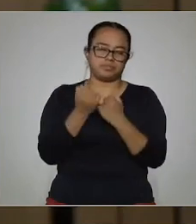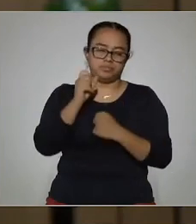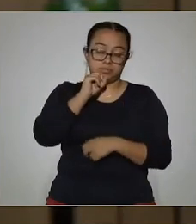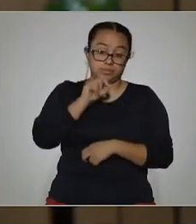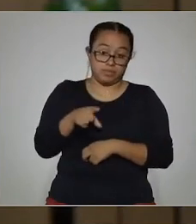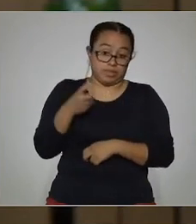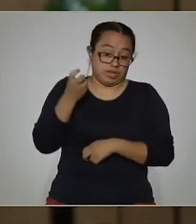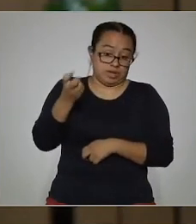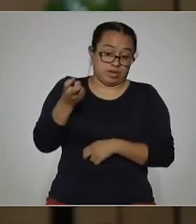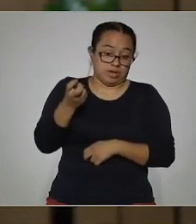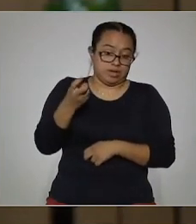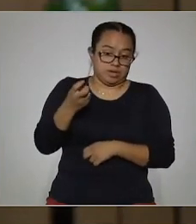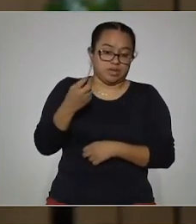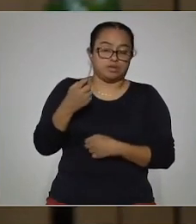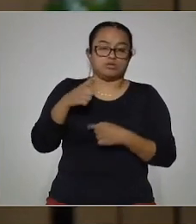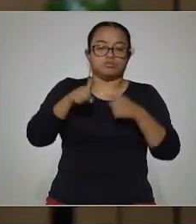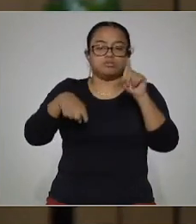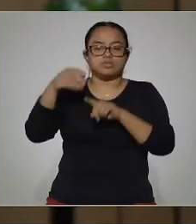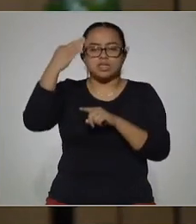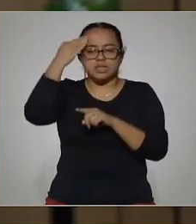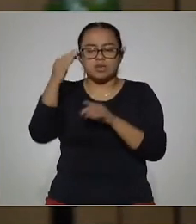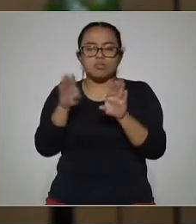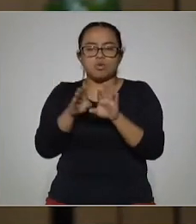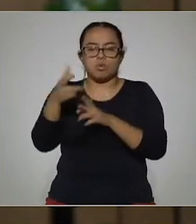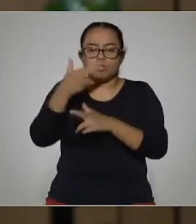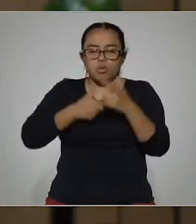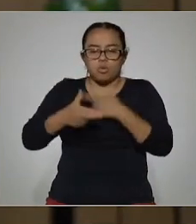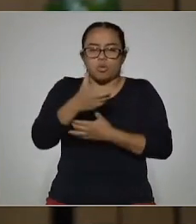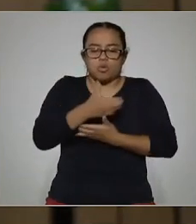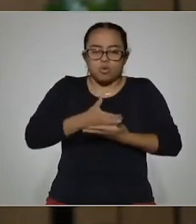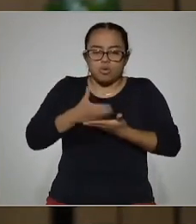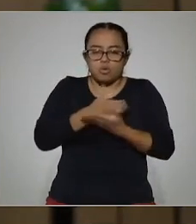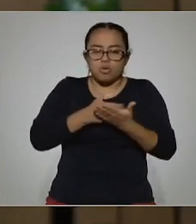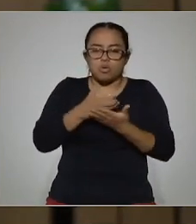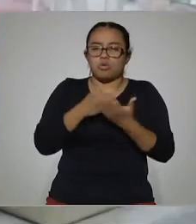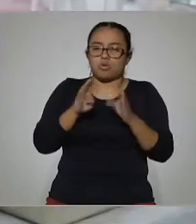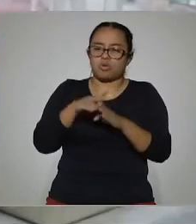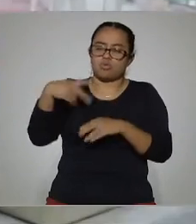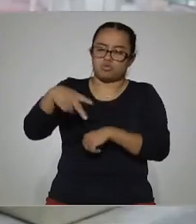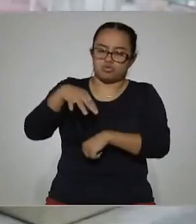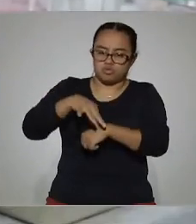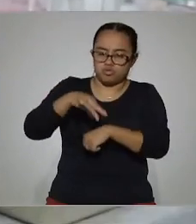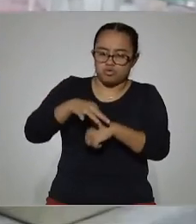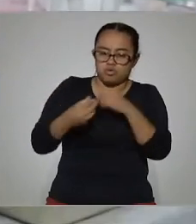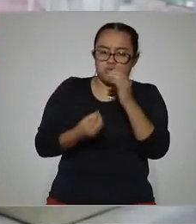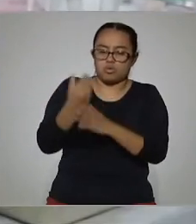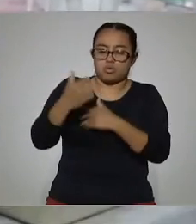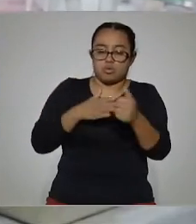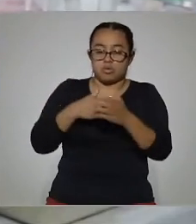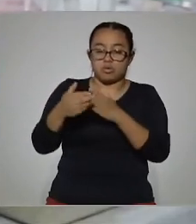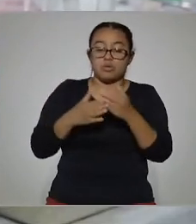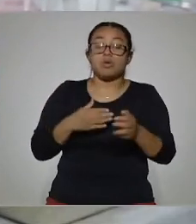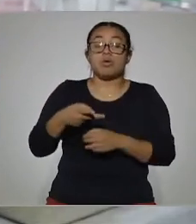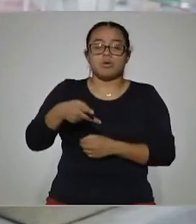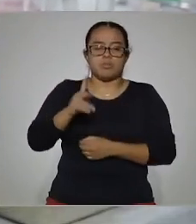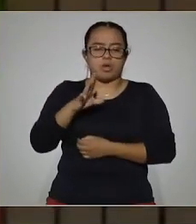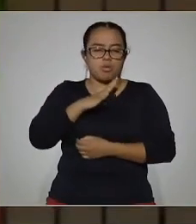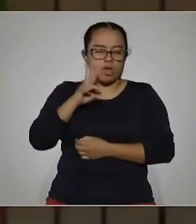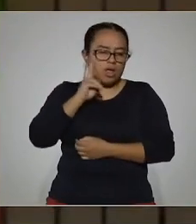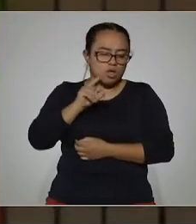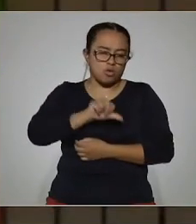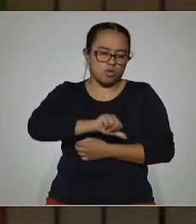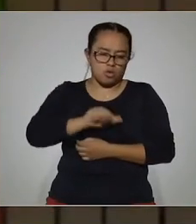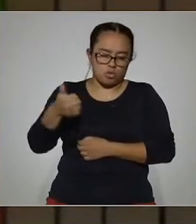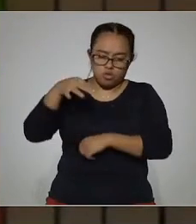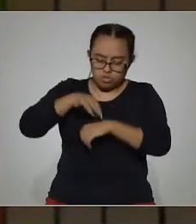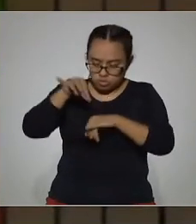a esto, pues también los periodos de recuperación son muy semejantes a lo que ofrece la farmacología moderna. Pero también hay unos ensayos clínicos que nos